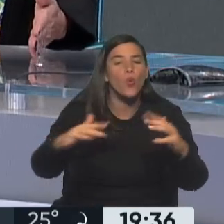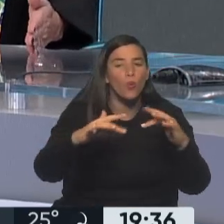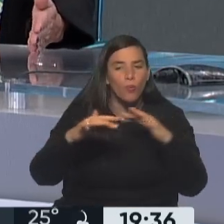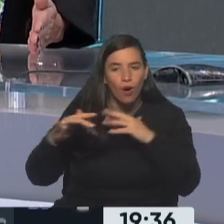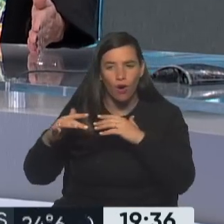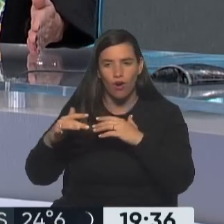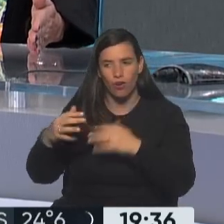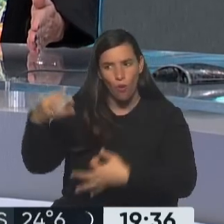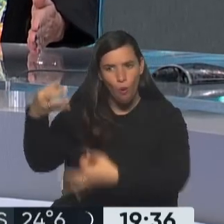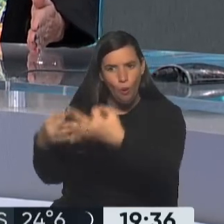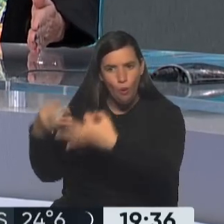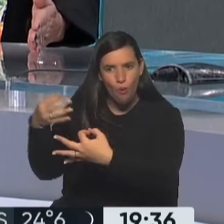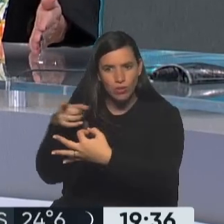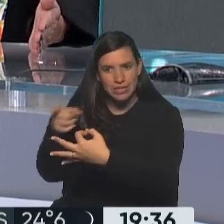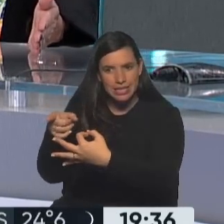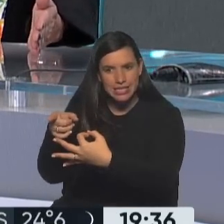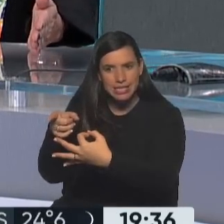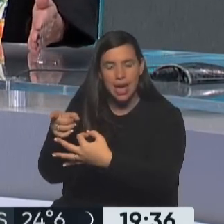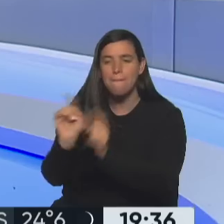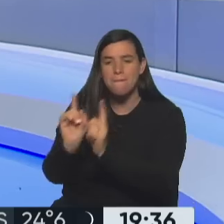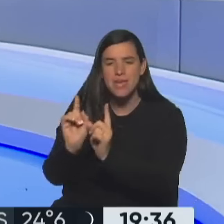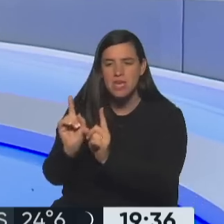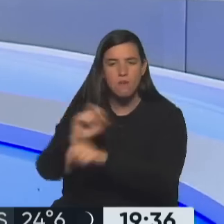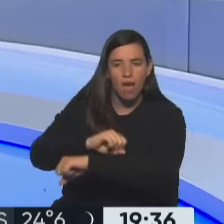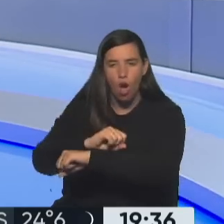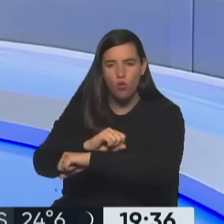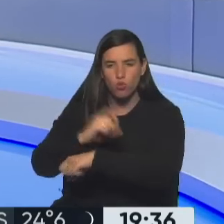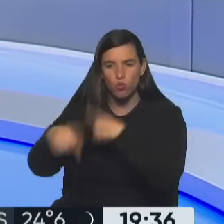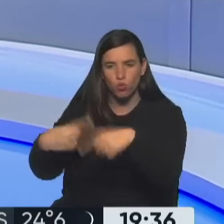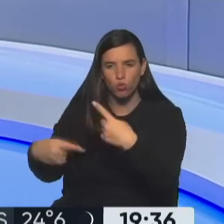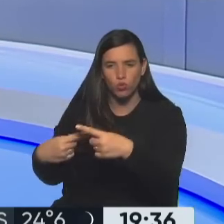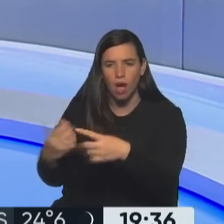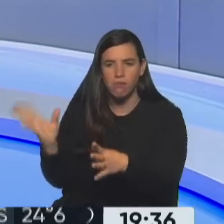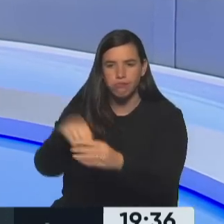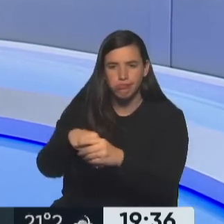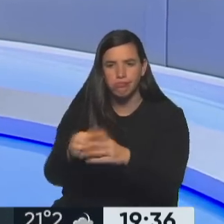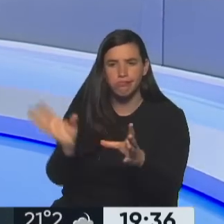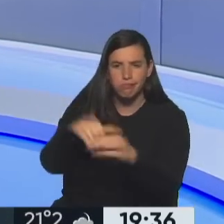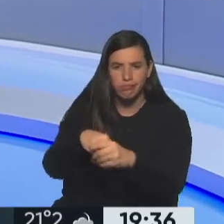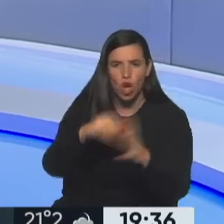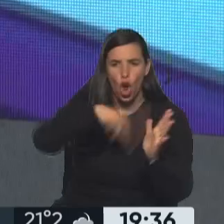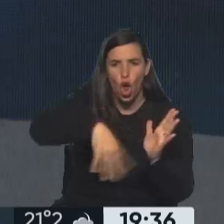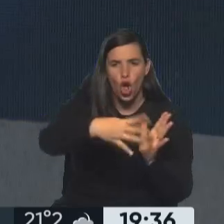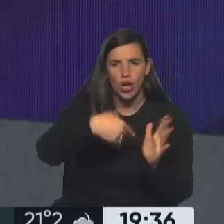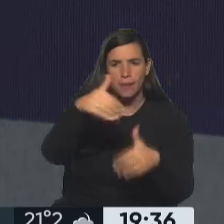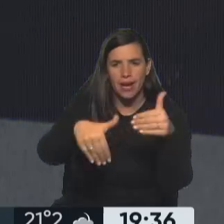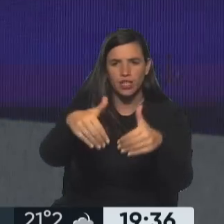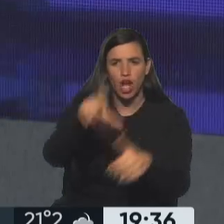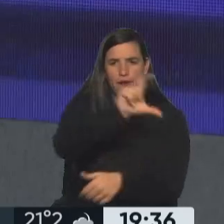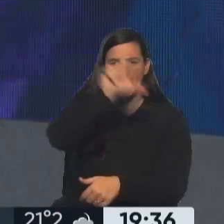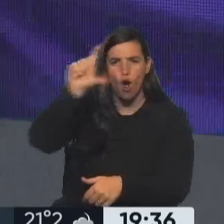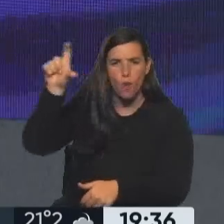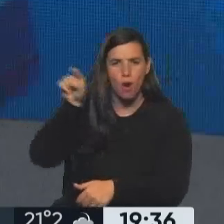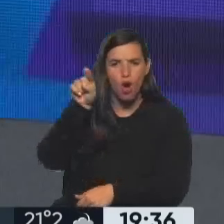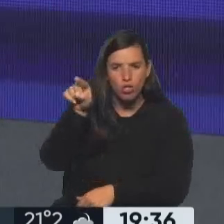que tuvo hasta ahora. San Juan y Tucumán. Sí, y se sigue metiendo en el cronograma electoral. Formosa. Con Formosa y también con la